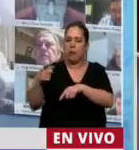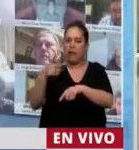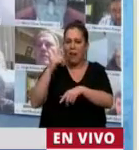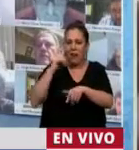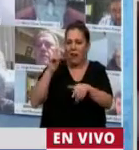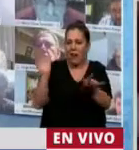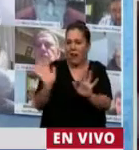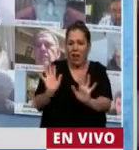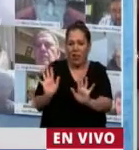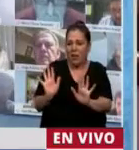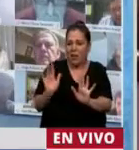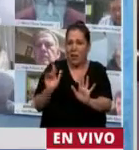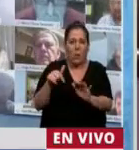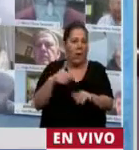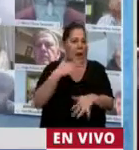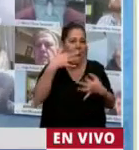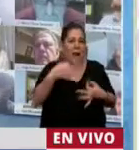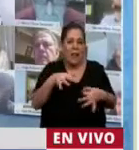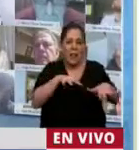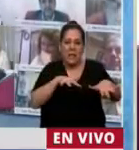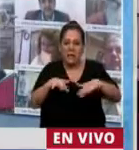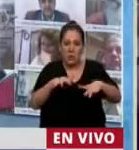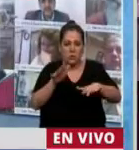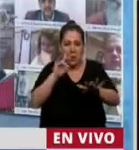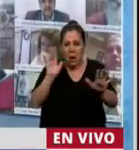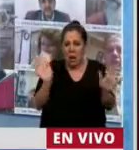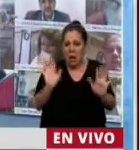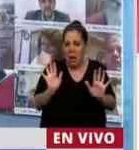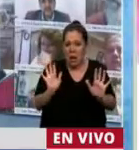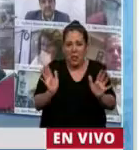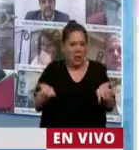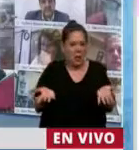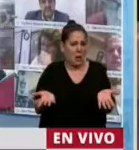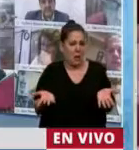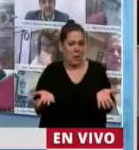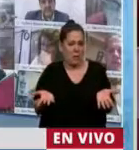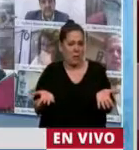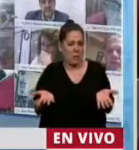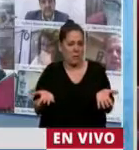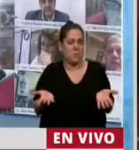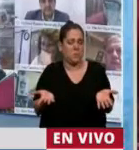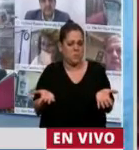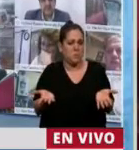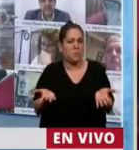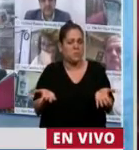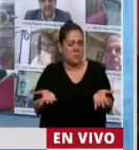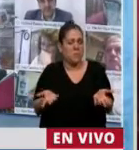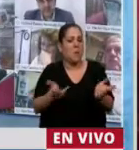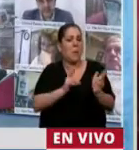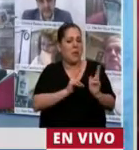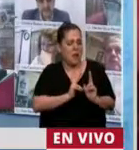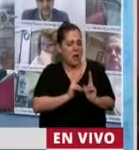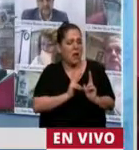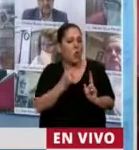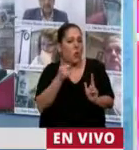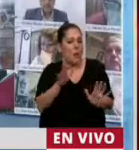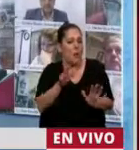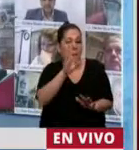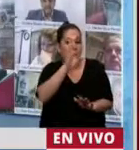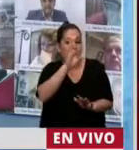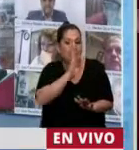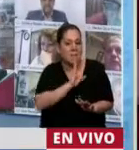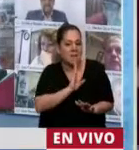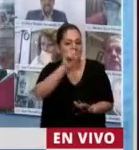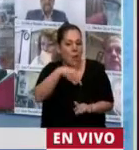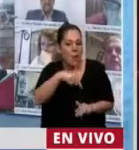crecimiento y de superar la crisis que vivimos, todo sujeto, por supuesto, a la emergencia sanitaria. Bien.